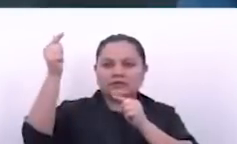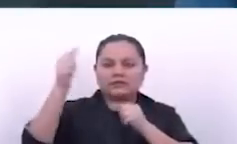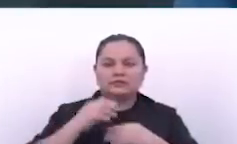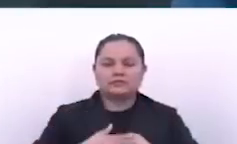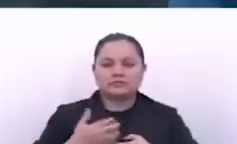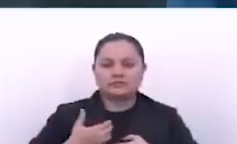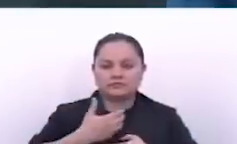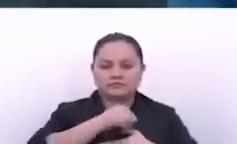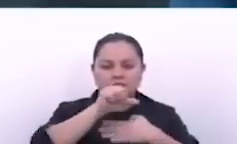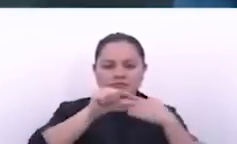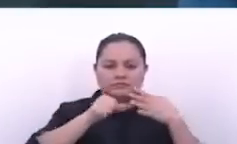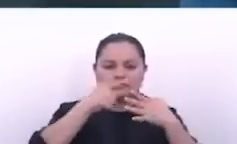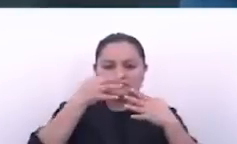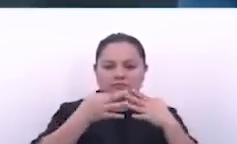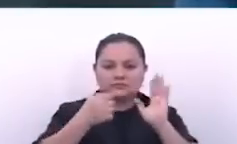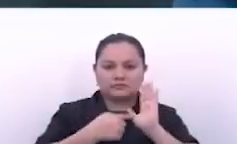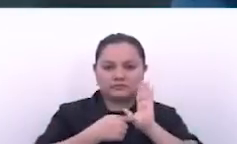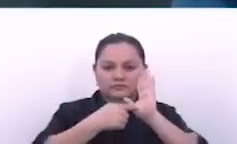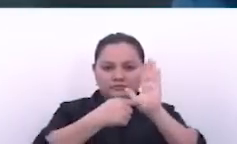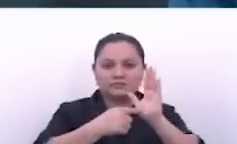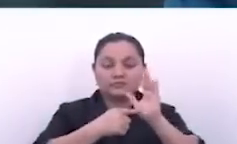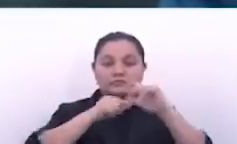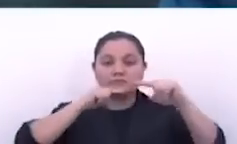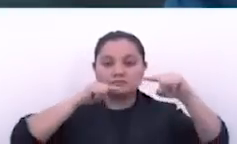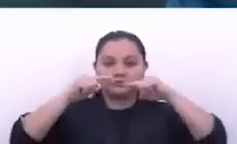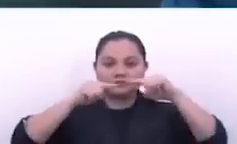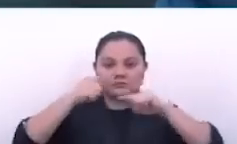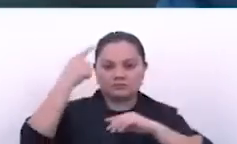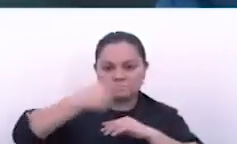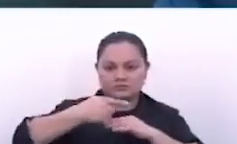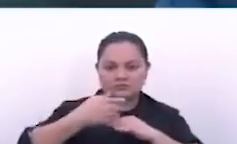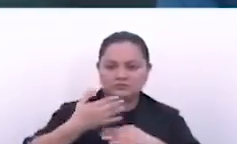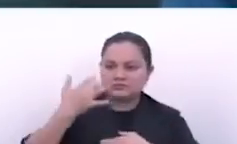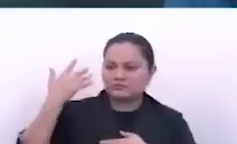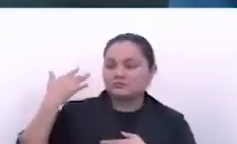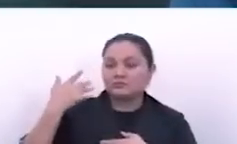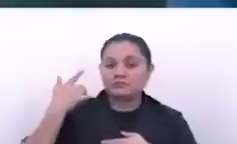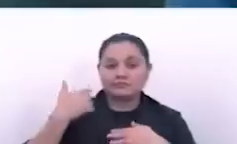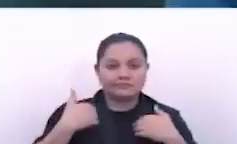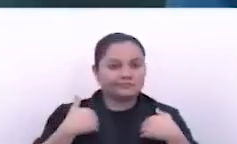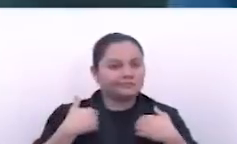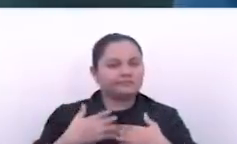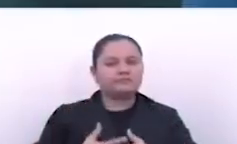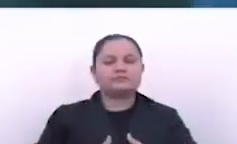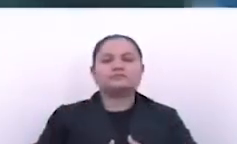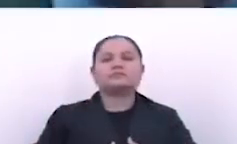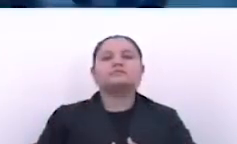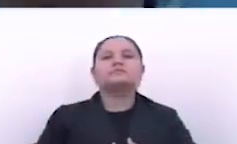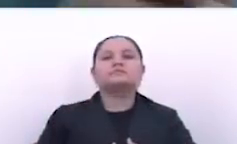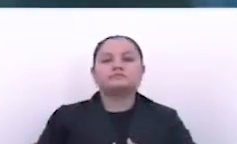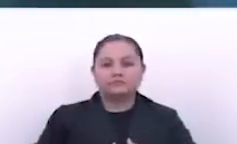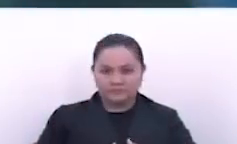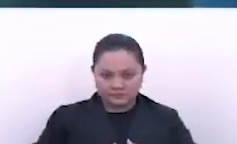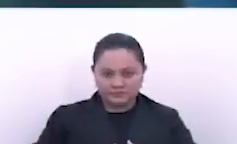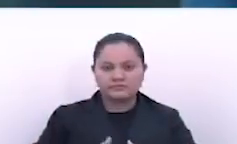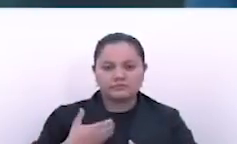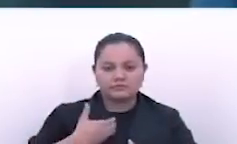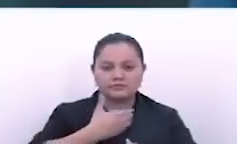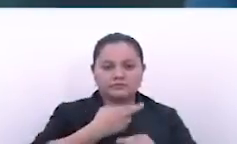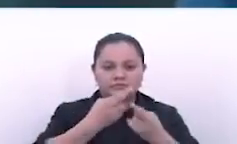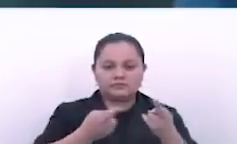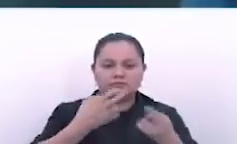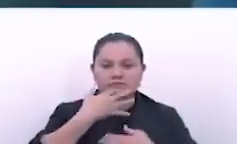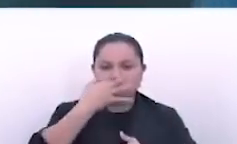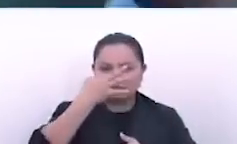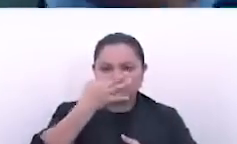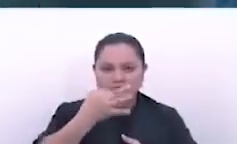esta nueva Asamblea Legislativa está demostrando la gobernabilidad que debió haber existido en el pasado. Que hoy sí estamos dando herramientas para que de